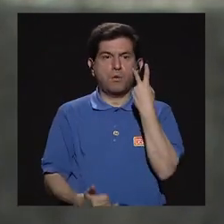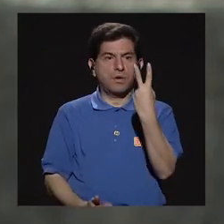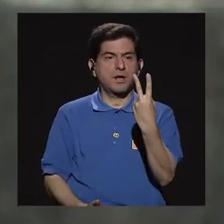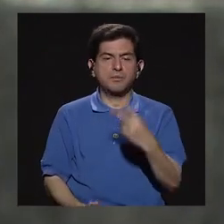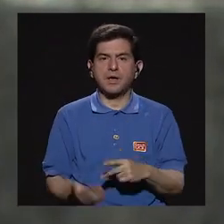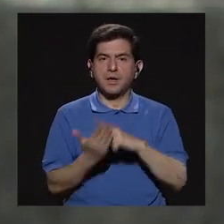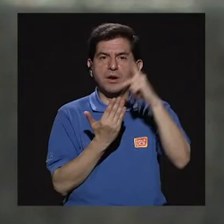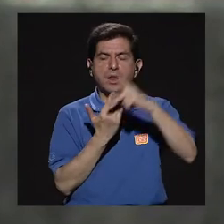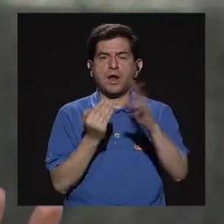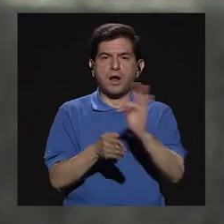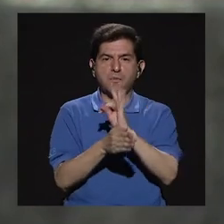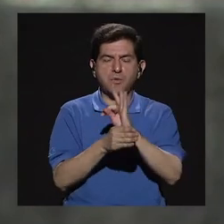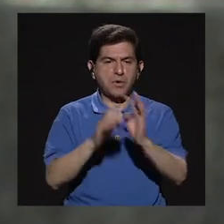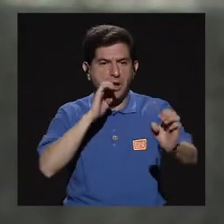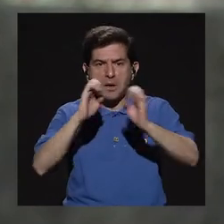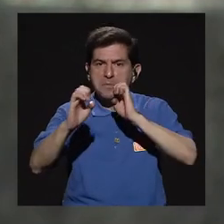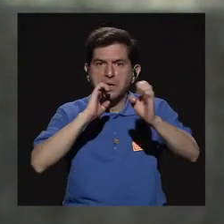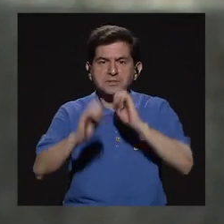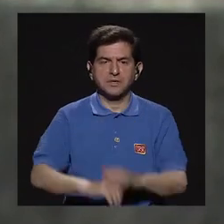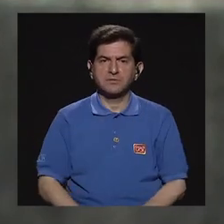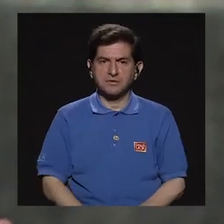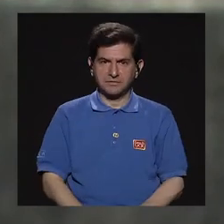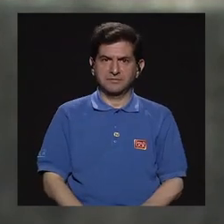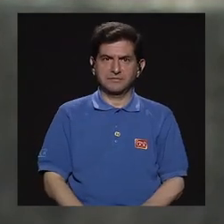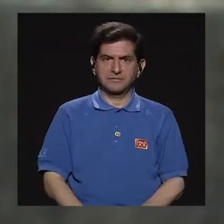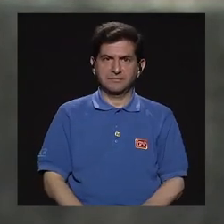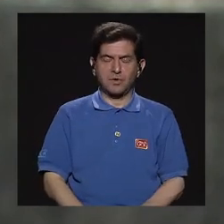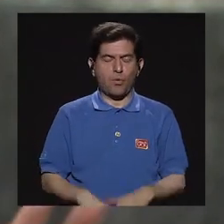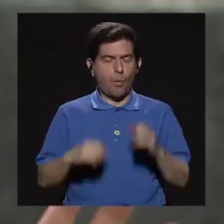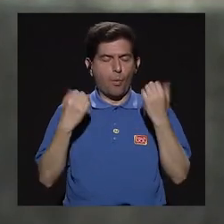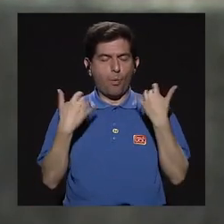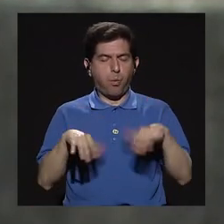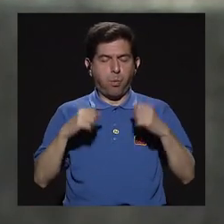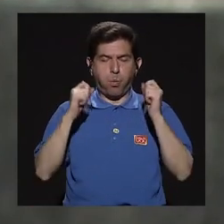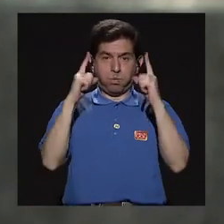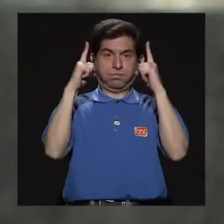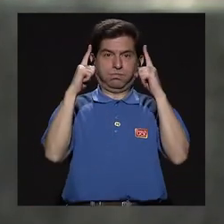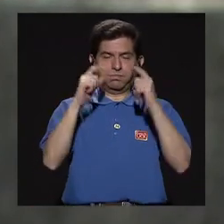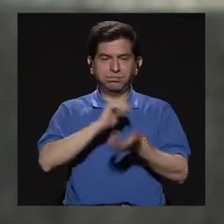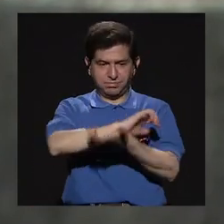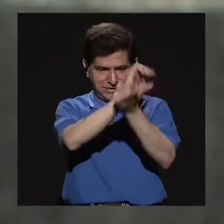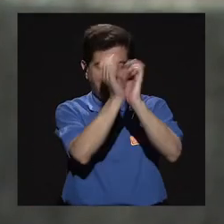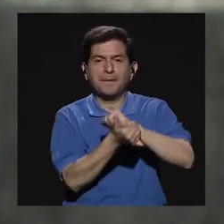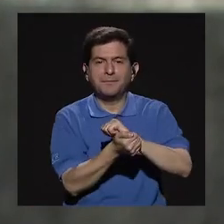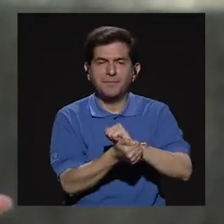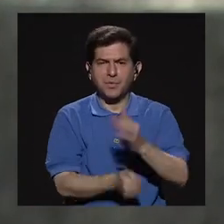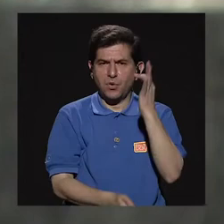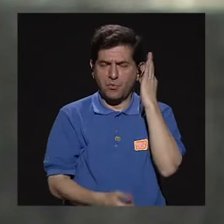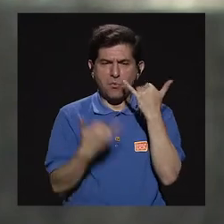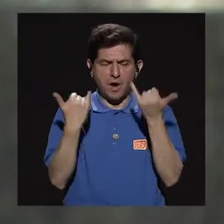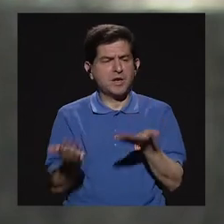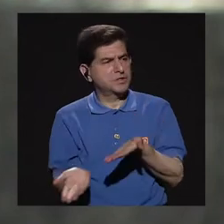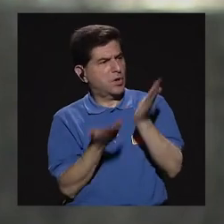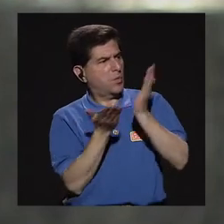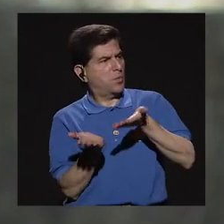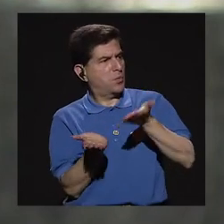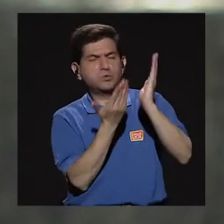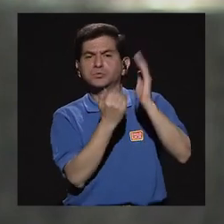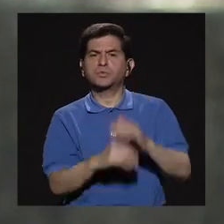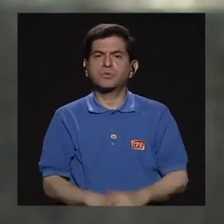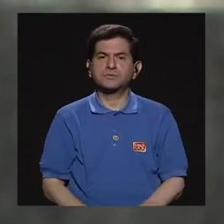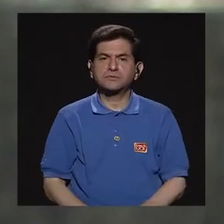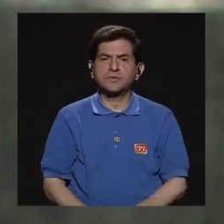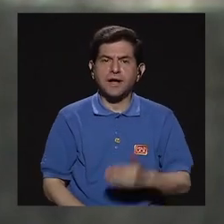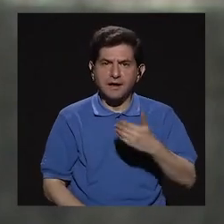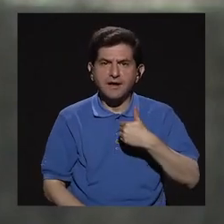en programas de tele, yo las veo en entrevistas y todo, digo, no, es que es increíble el cambio, ¿verdad? Señoras que están exportando, digamos,